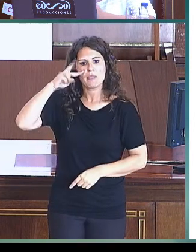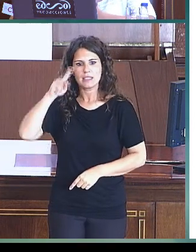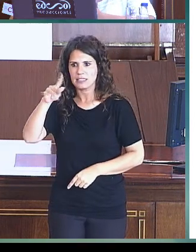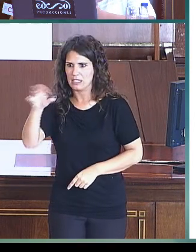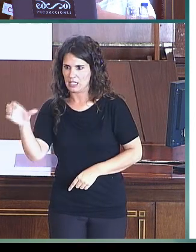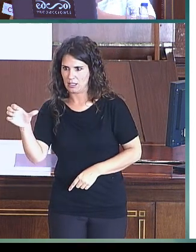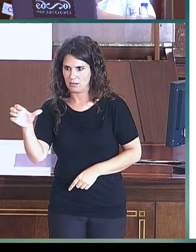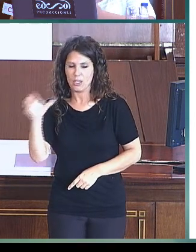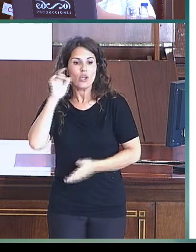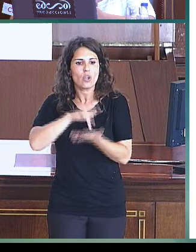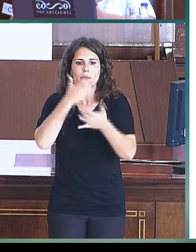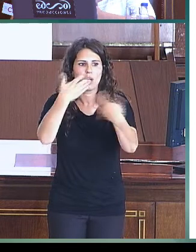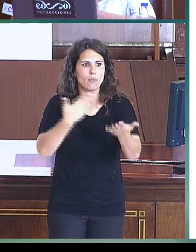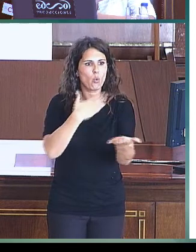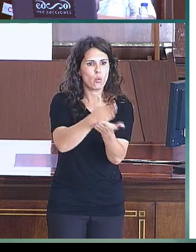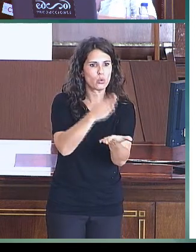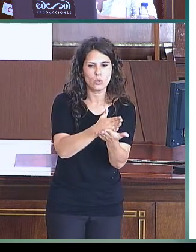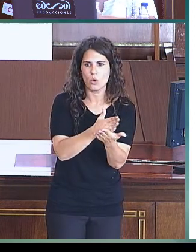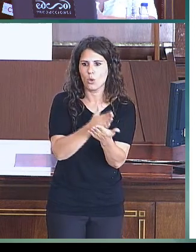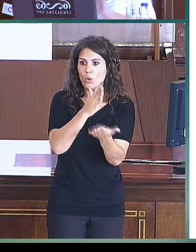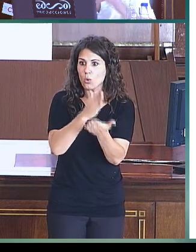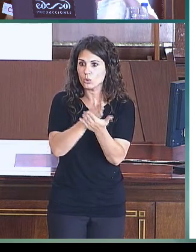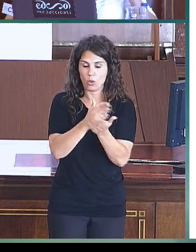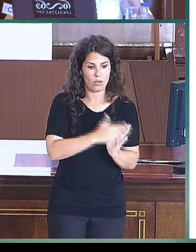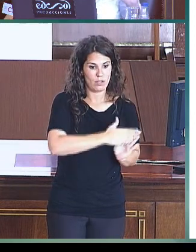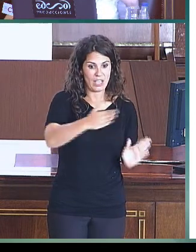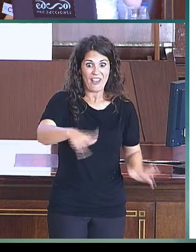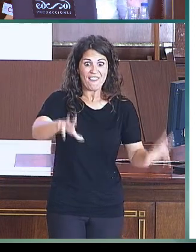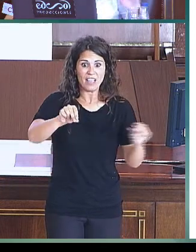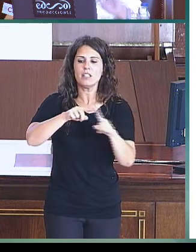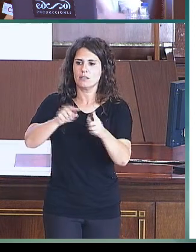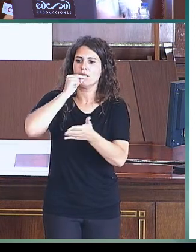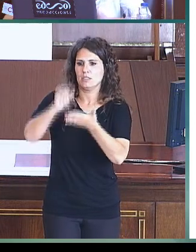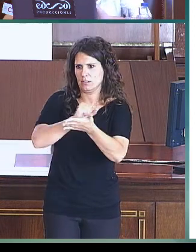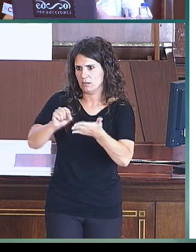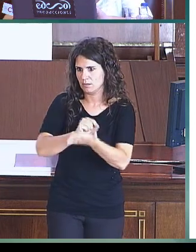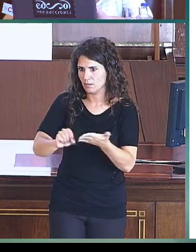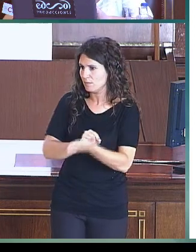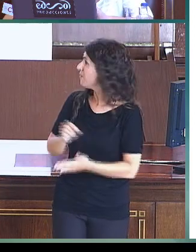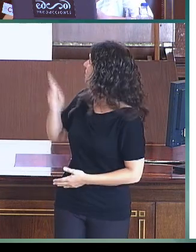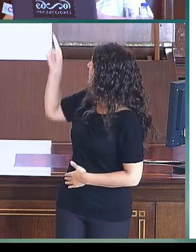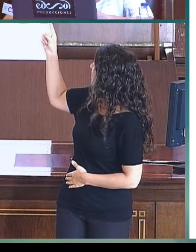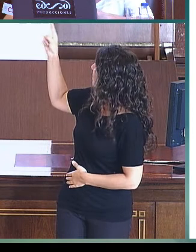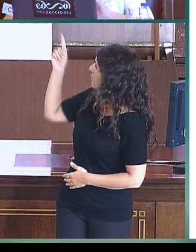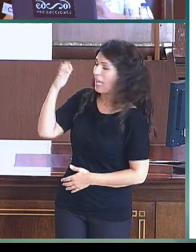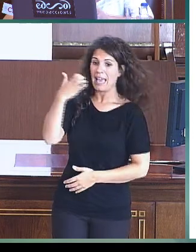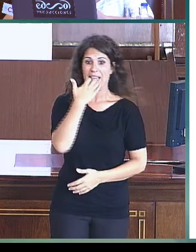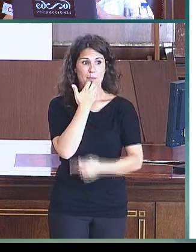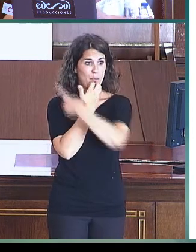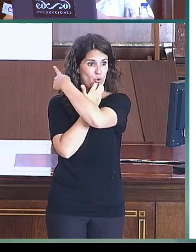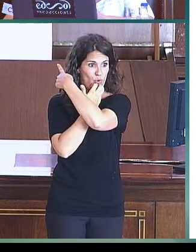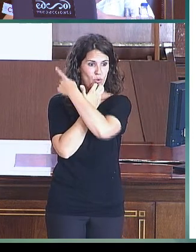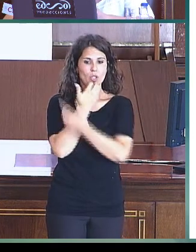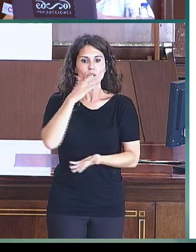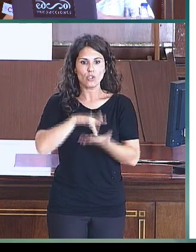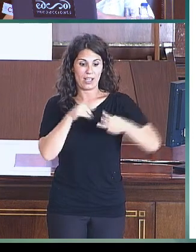al finalizar cada uno de los cursos académicos. Este ejemplo que veis aquí en la diapositiva es un ejemplo de tres